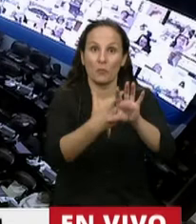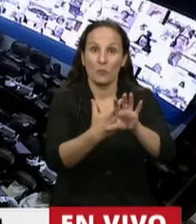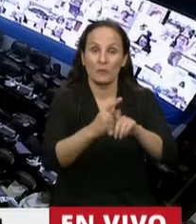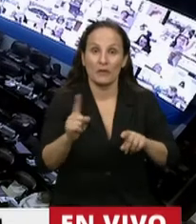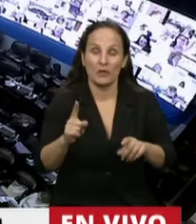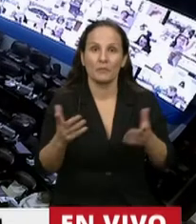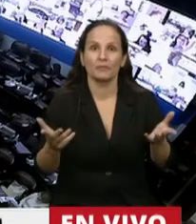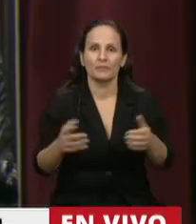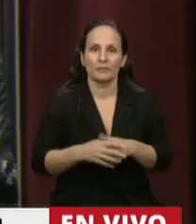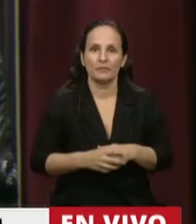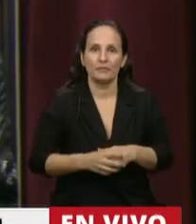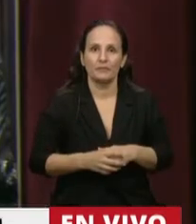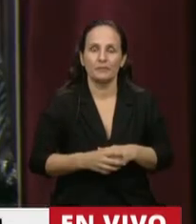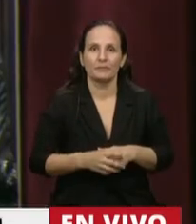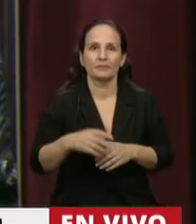Es Cano.